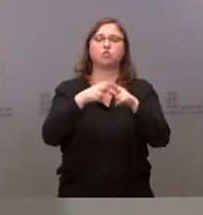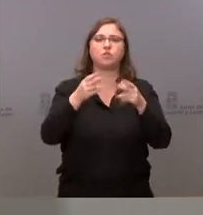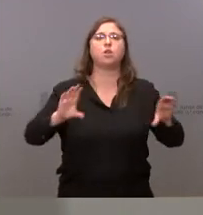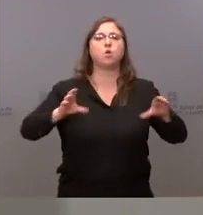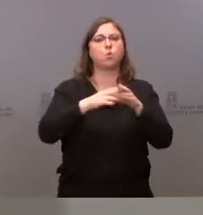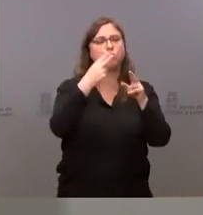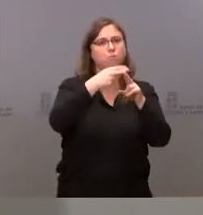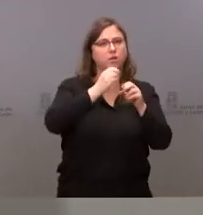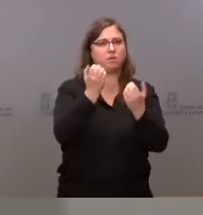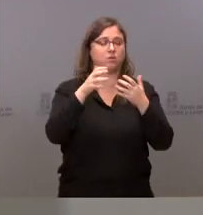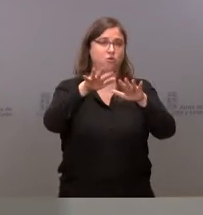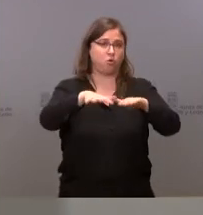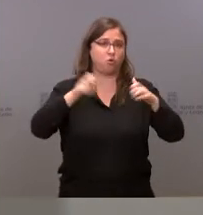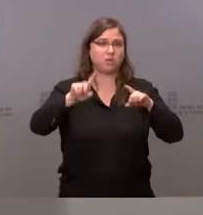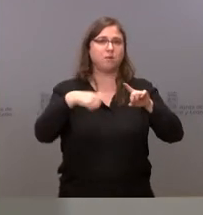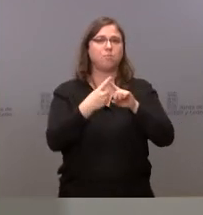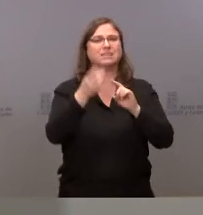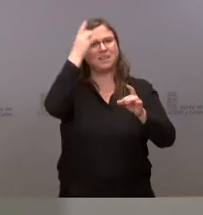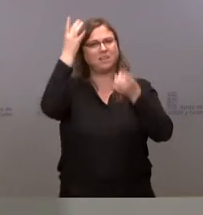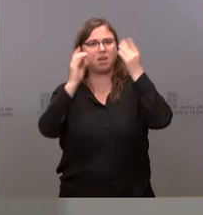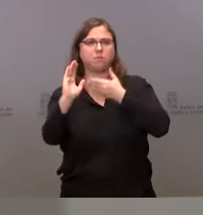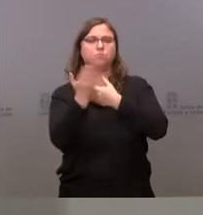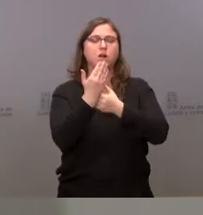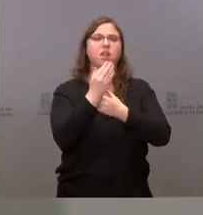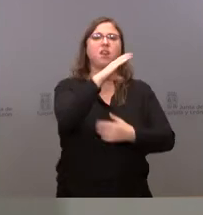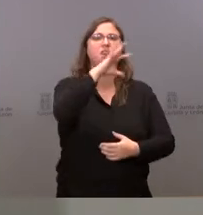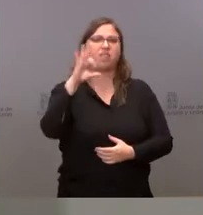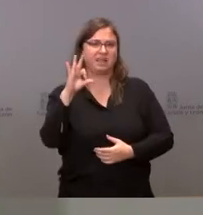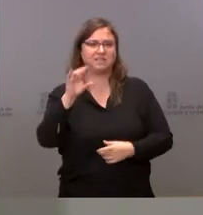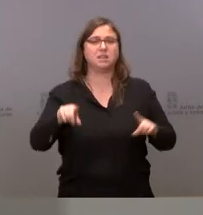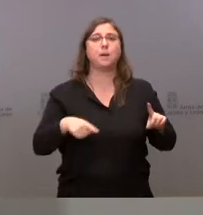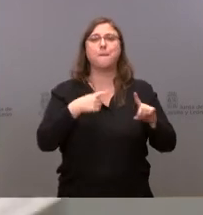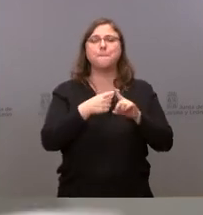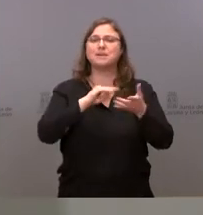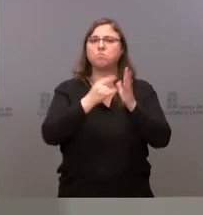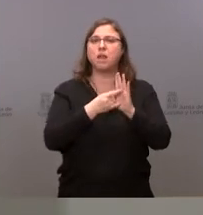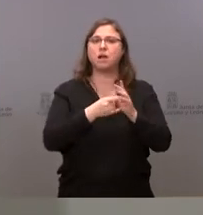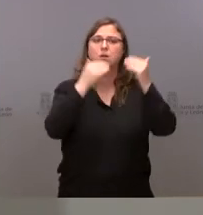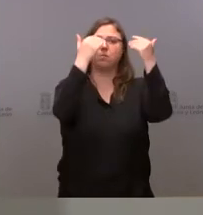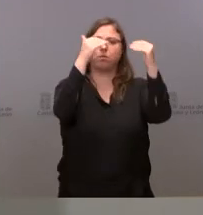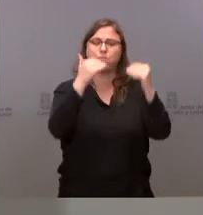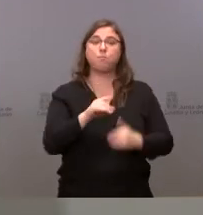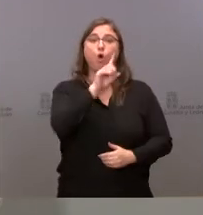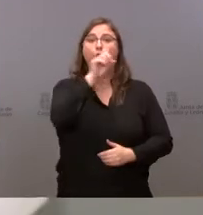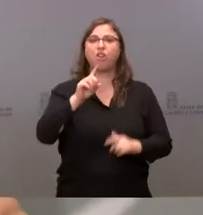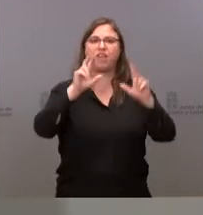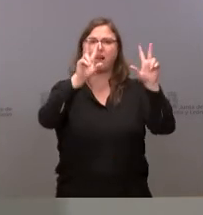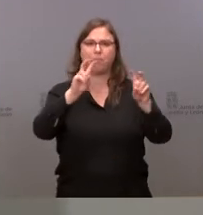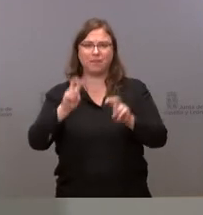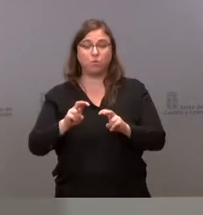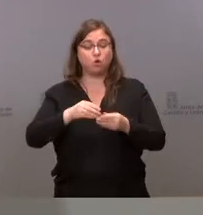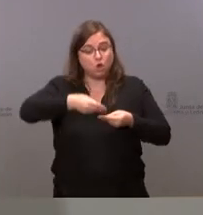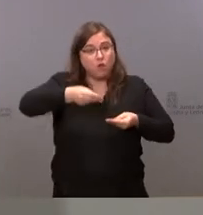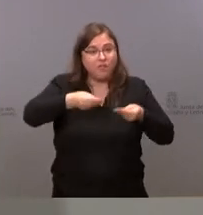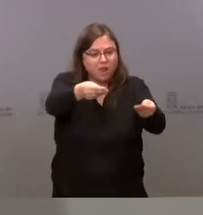Cortes de Castilla y León y las aportaciones del Consejo Económico y Social. El plan se estructura en 11 capítulos que tienen ustedes en la nota de prensa